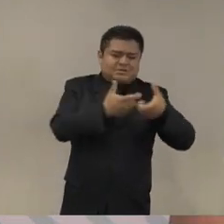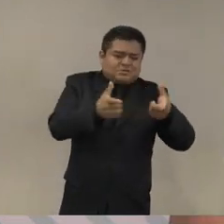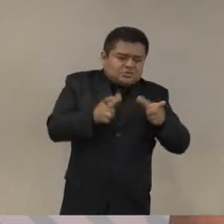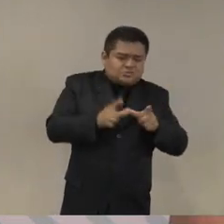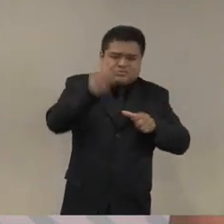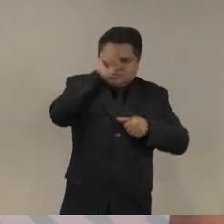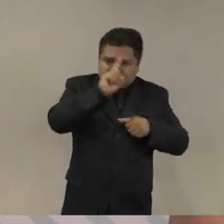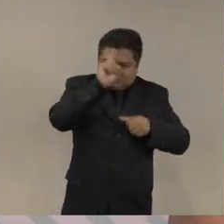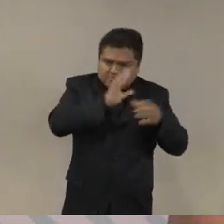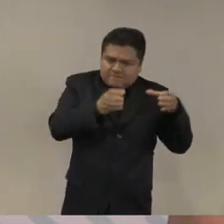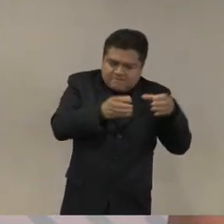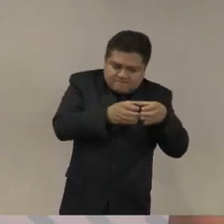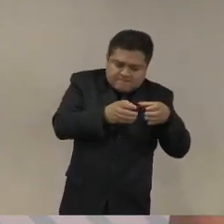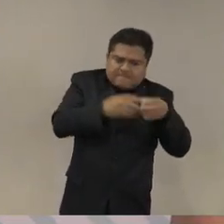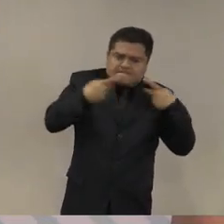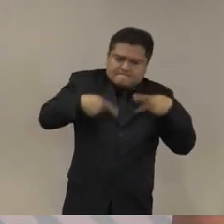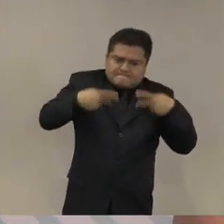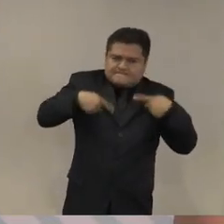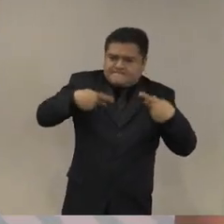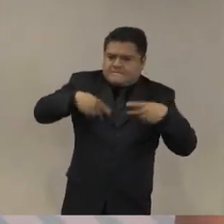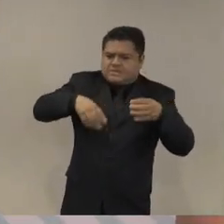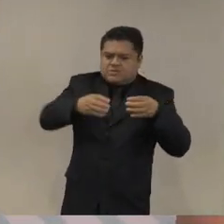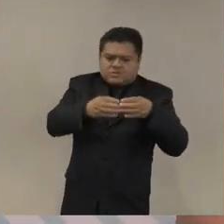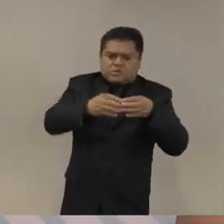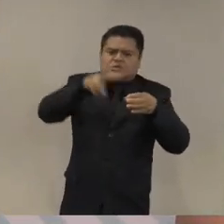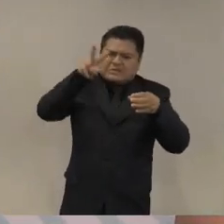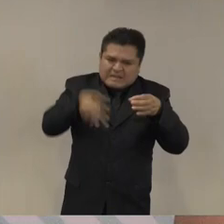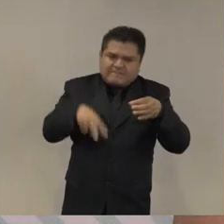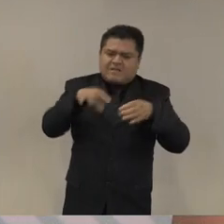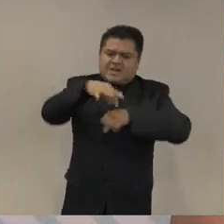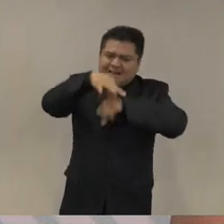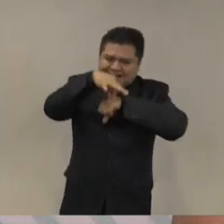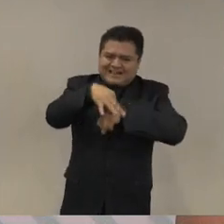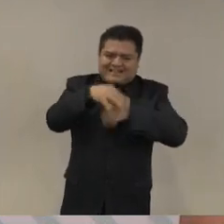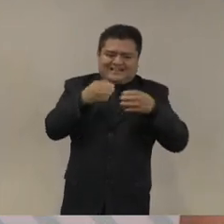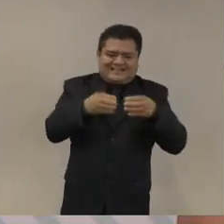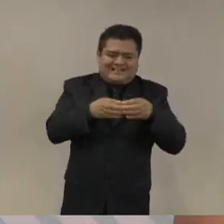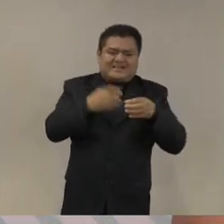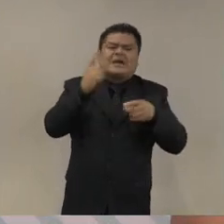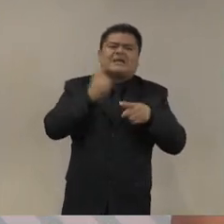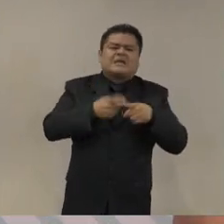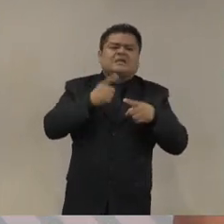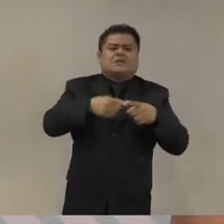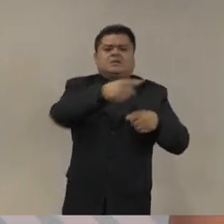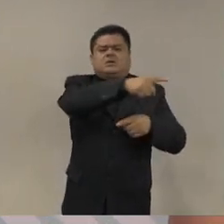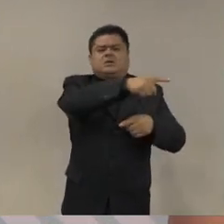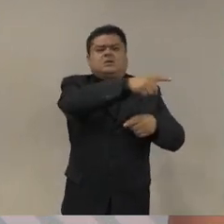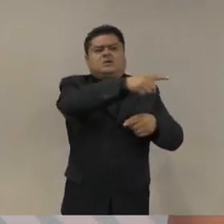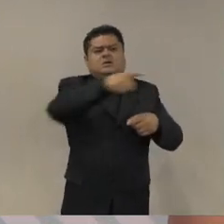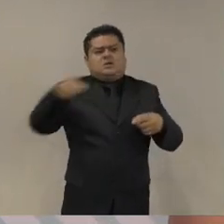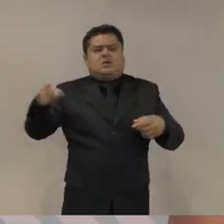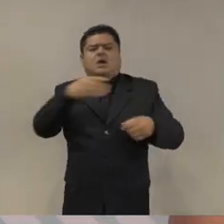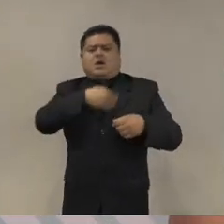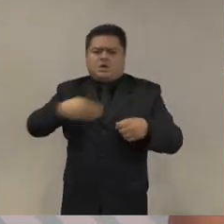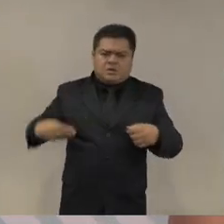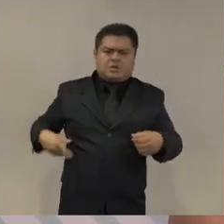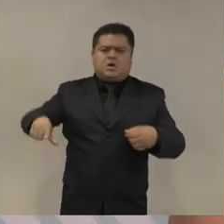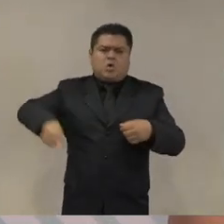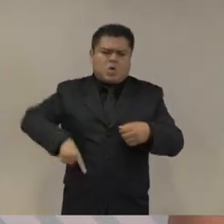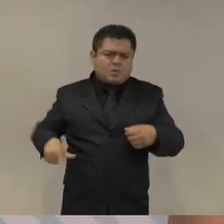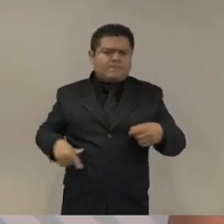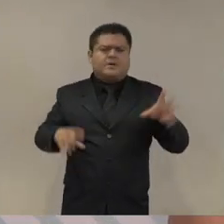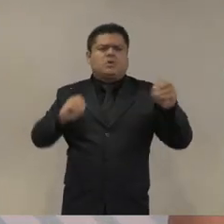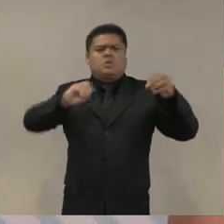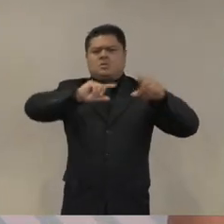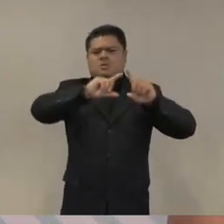no hechos a las medidas de los alcaldes de los gobernadores o a nivel nacional y hay que repensar